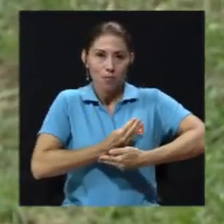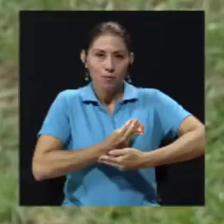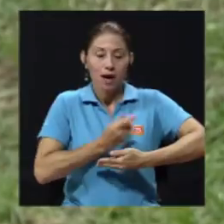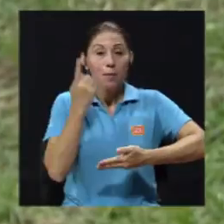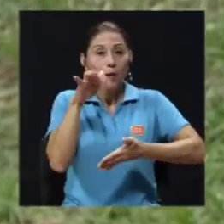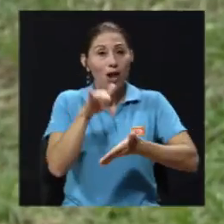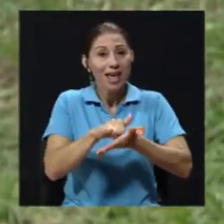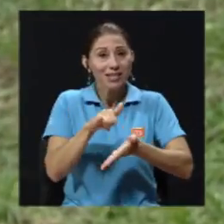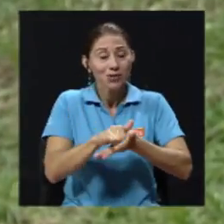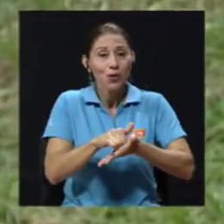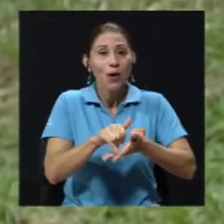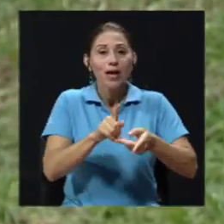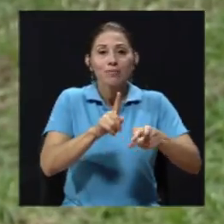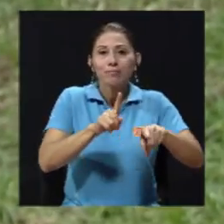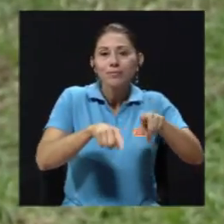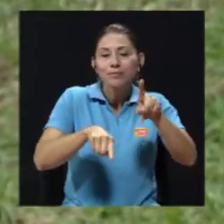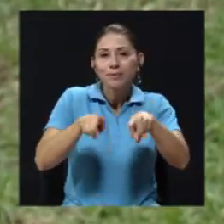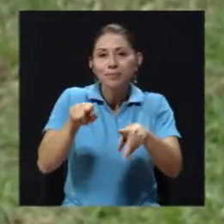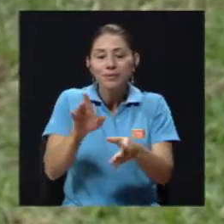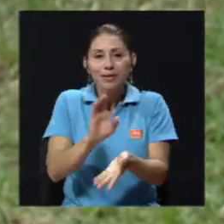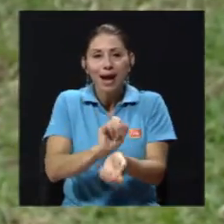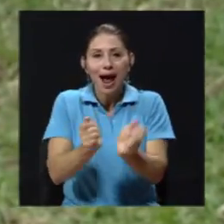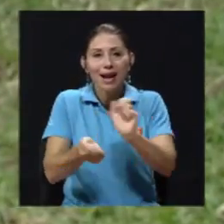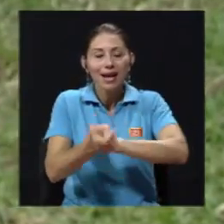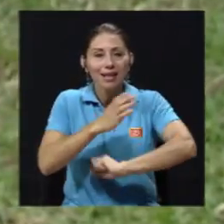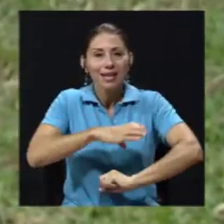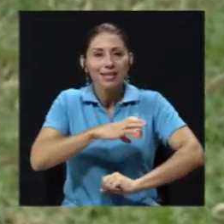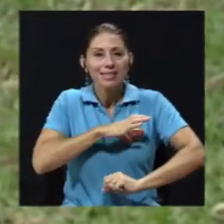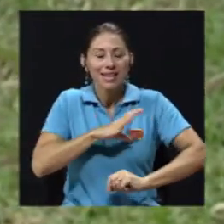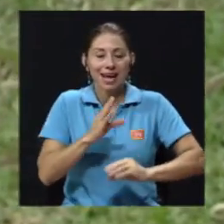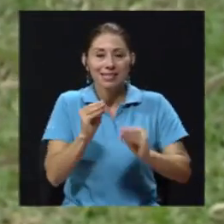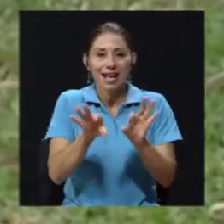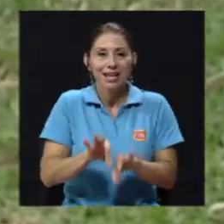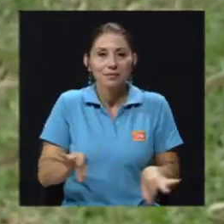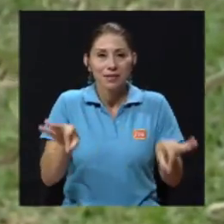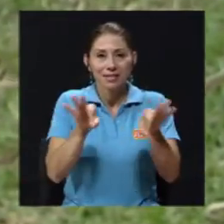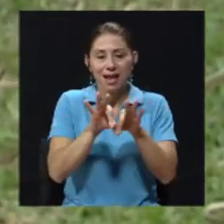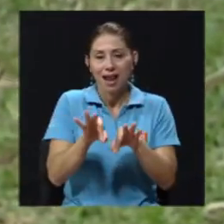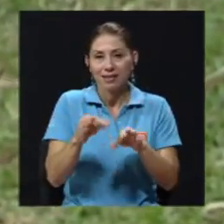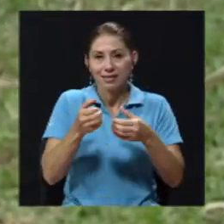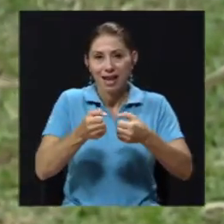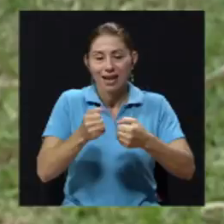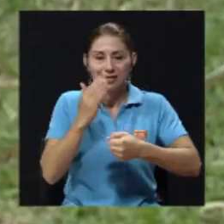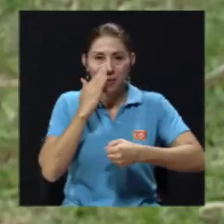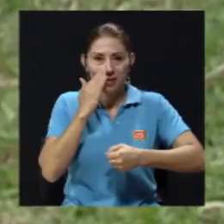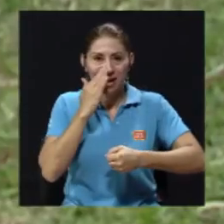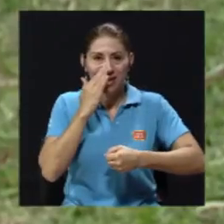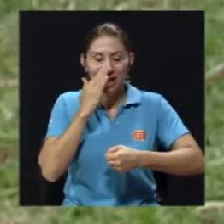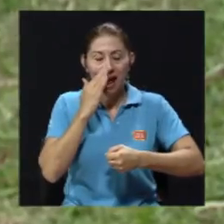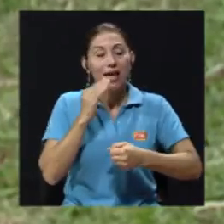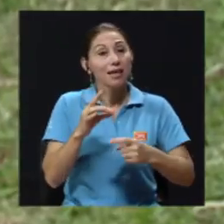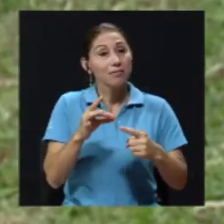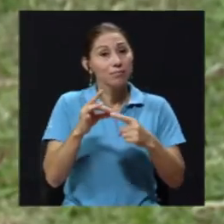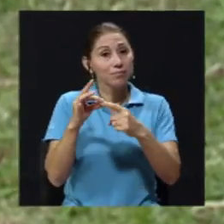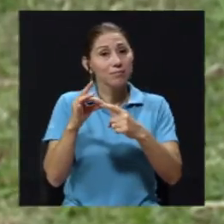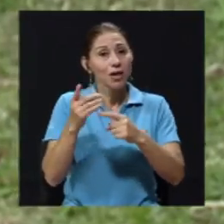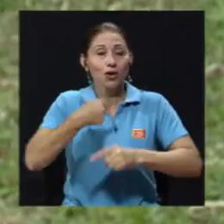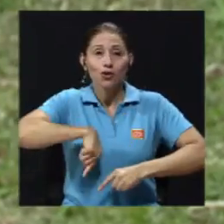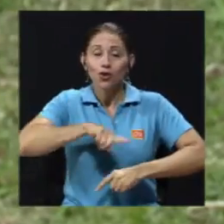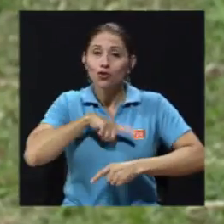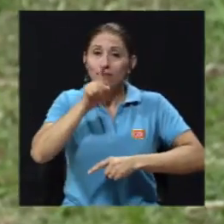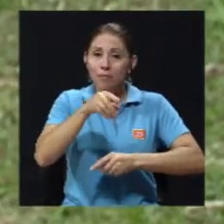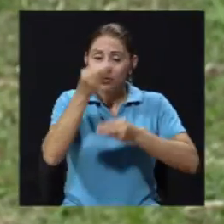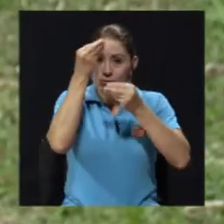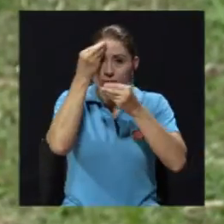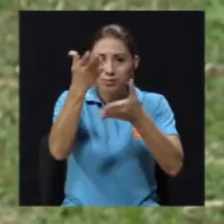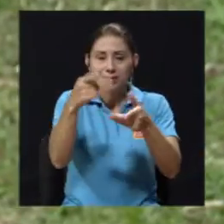variaciones o estas características tan esenciales de la leche materna y tan particulares, tenemos que